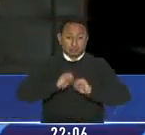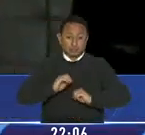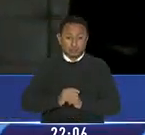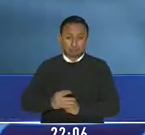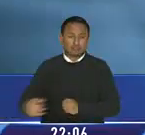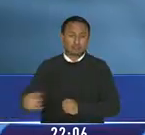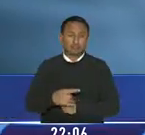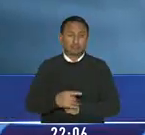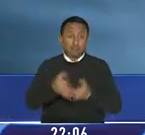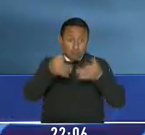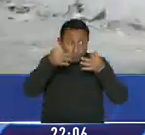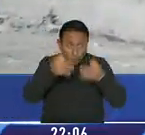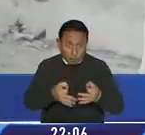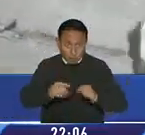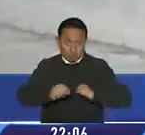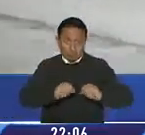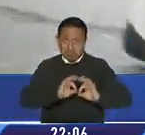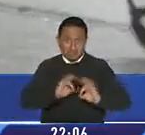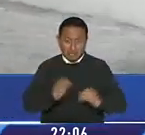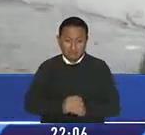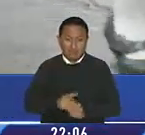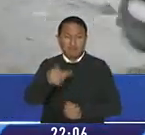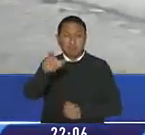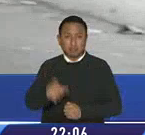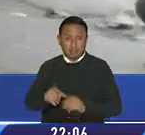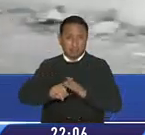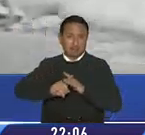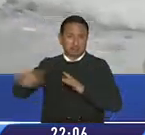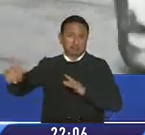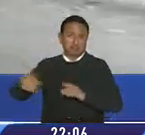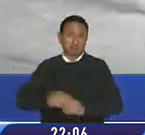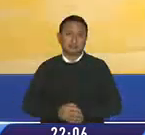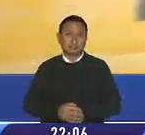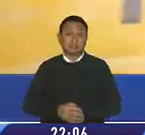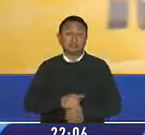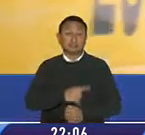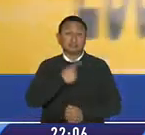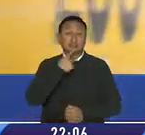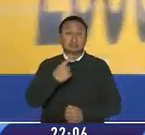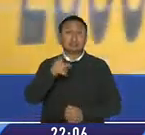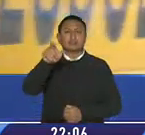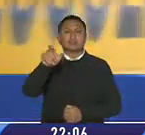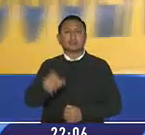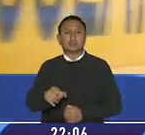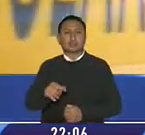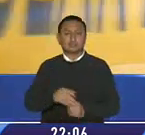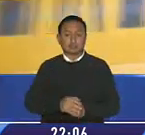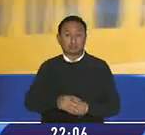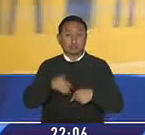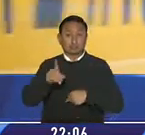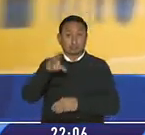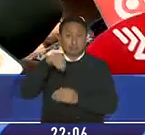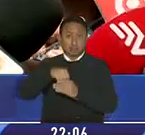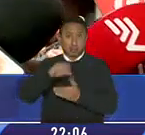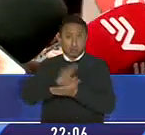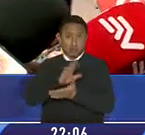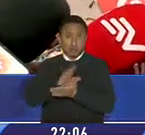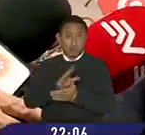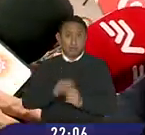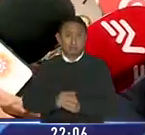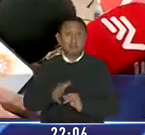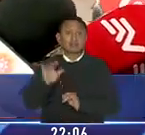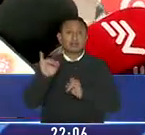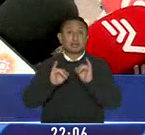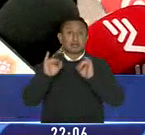de acción en el momento de los hechos, el chofer logró huir. Aseguró que el acusado se encontraba en la institución. La señorita